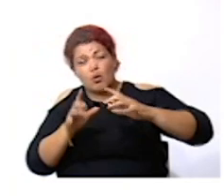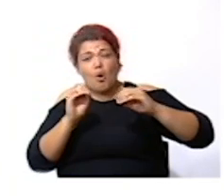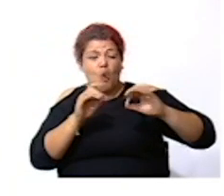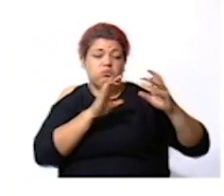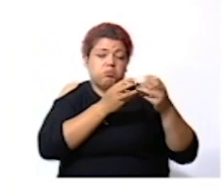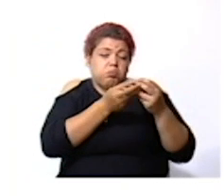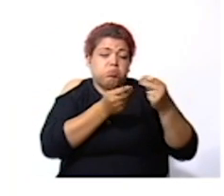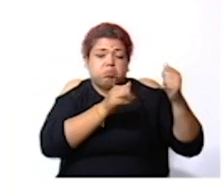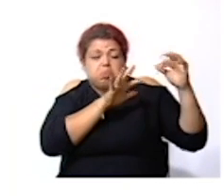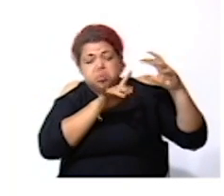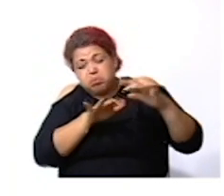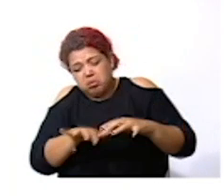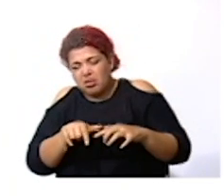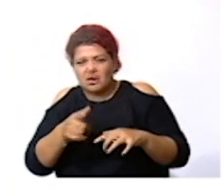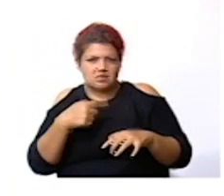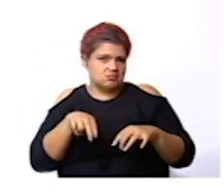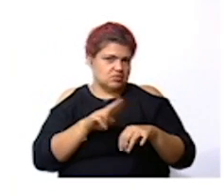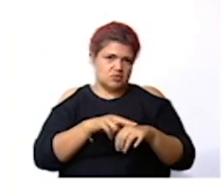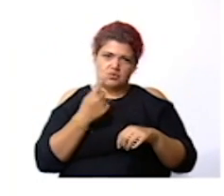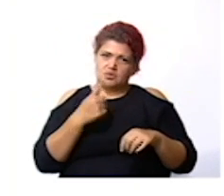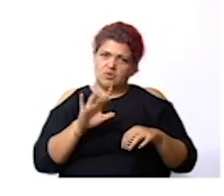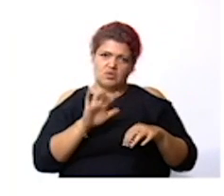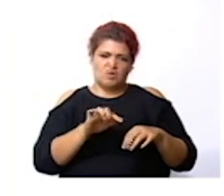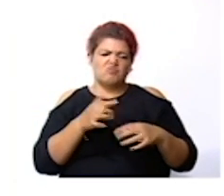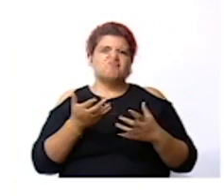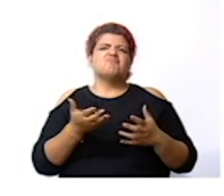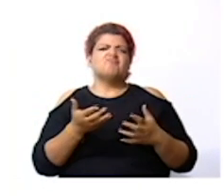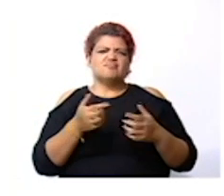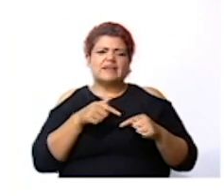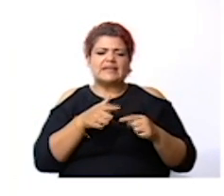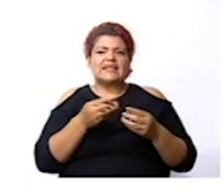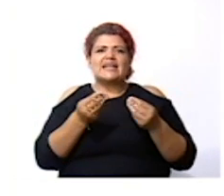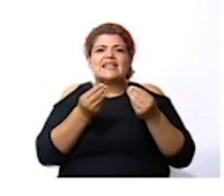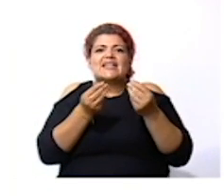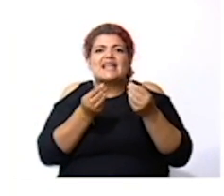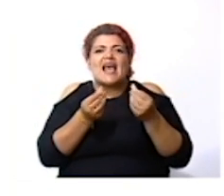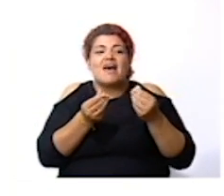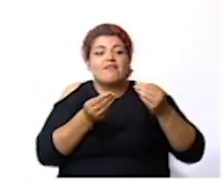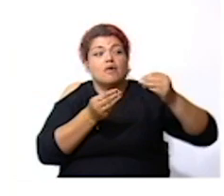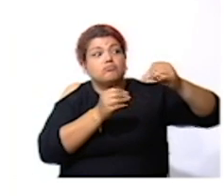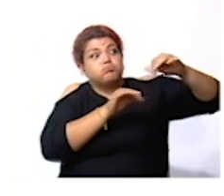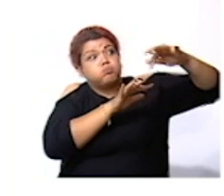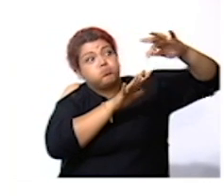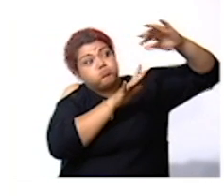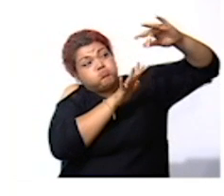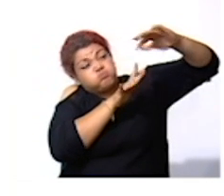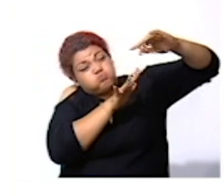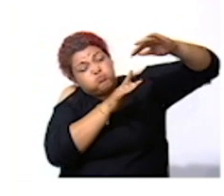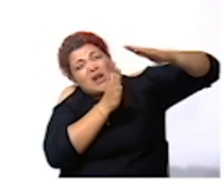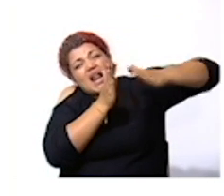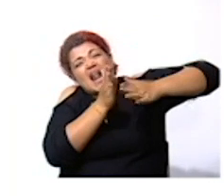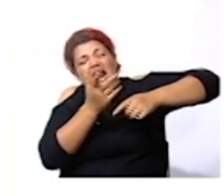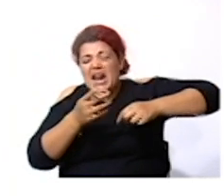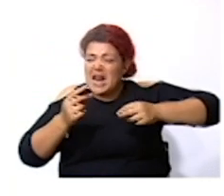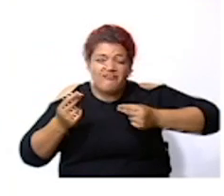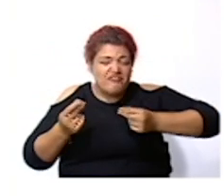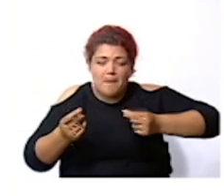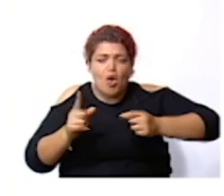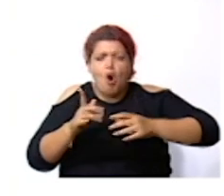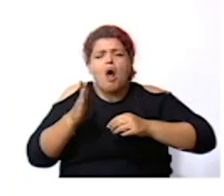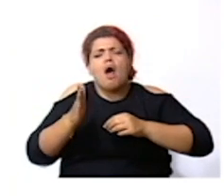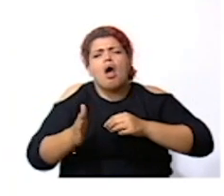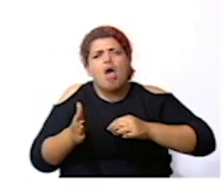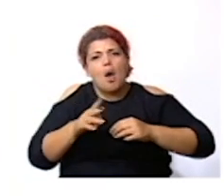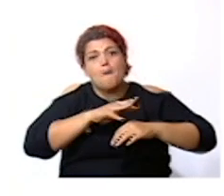es un fenómeno de la naturaleza que se define como un movimiento pendiente abajo lento o súbito de